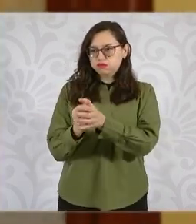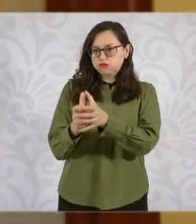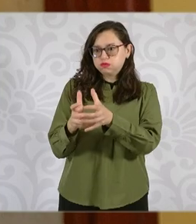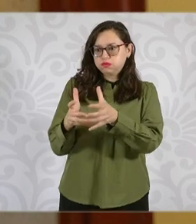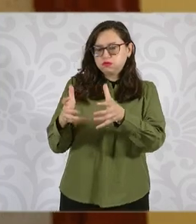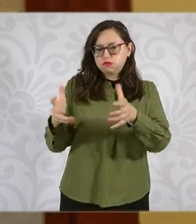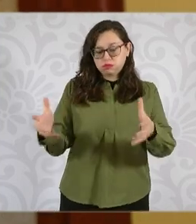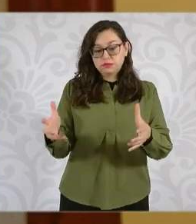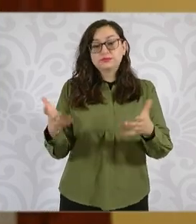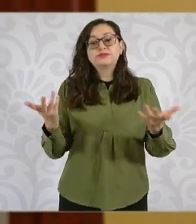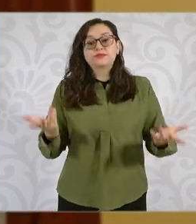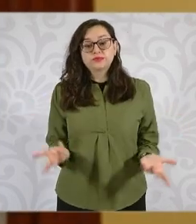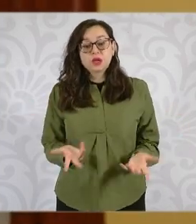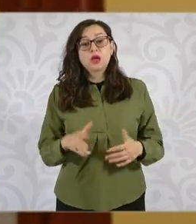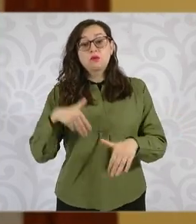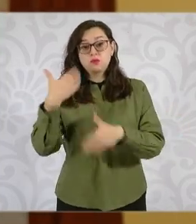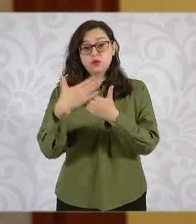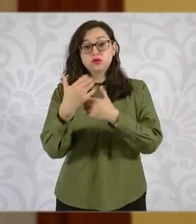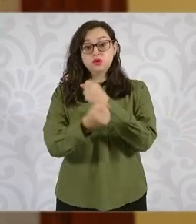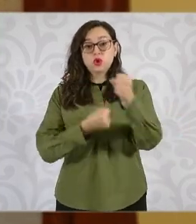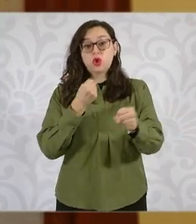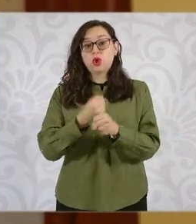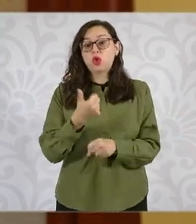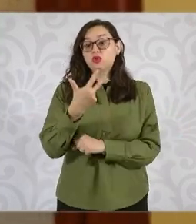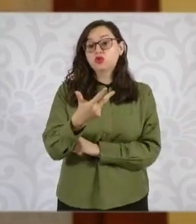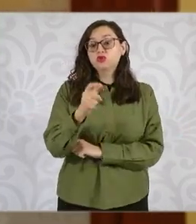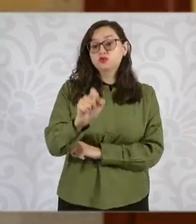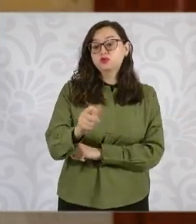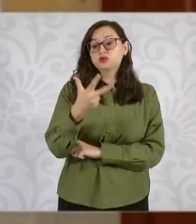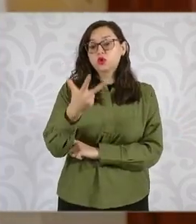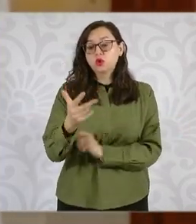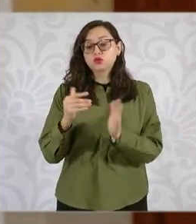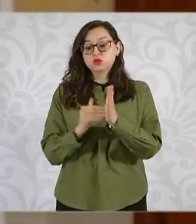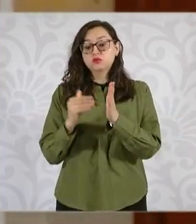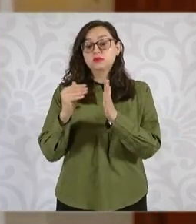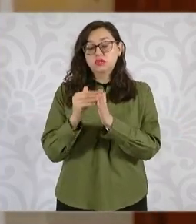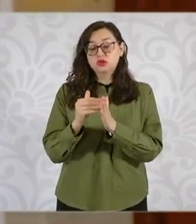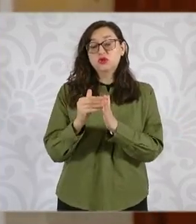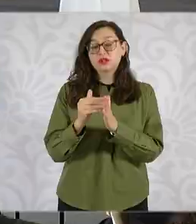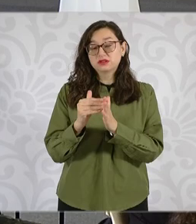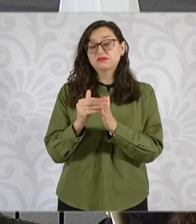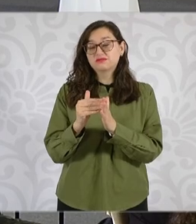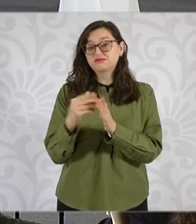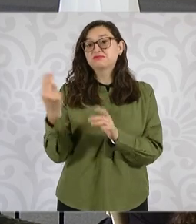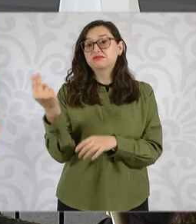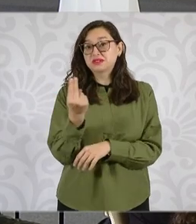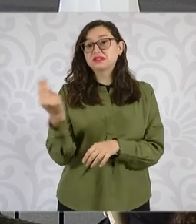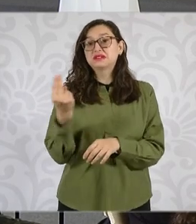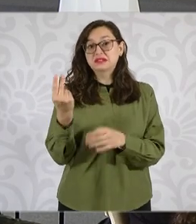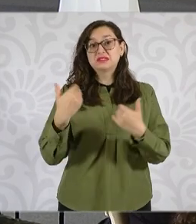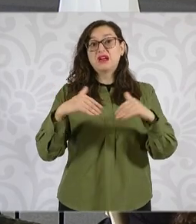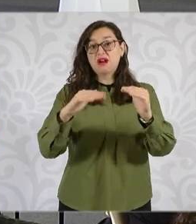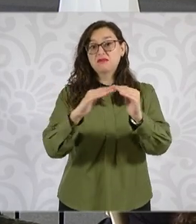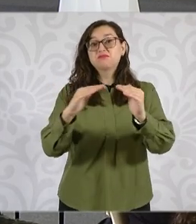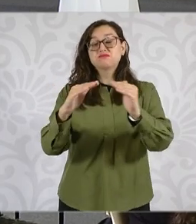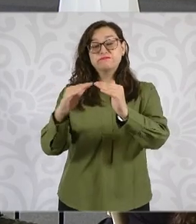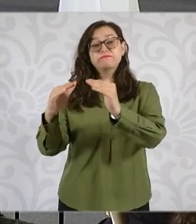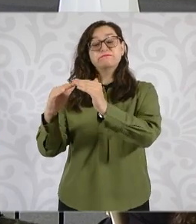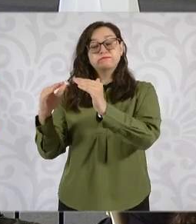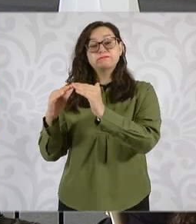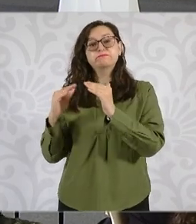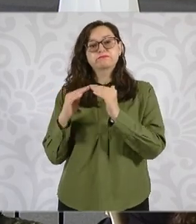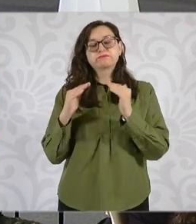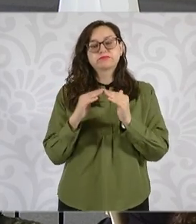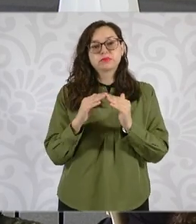2025 2.8 millones de viviendas se requieren por este crecimiento poblacional y